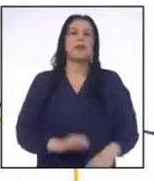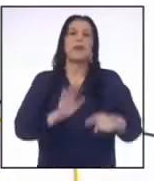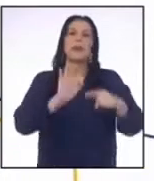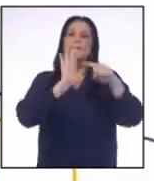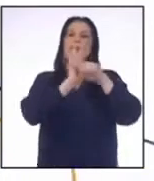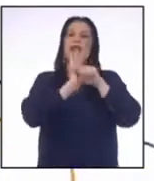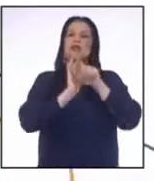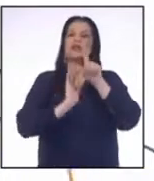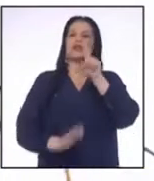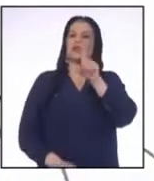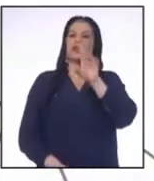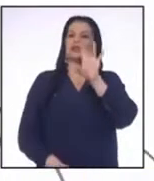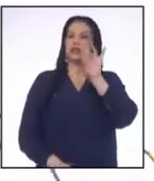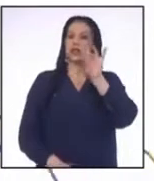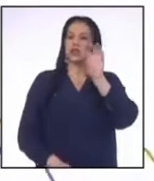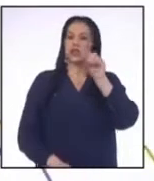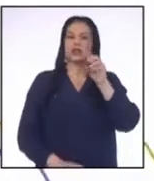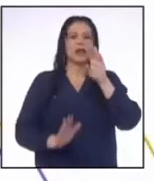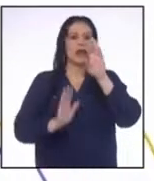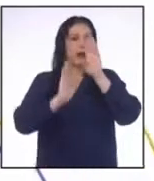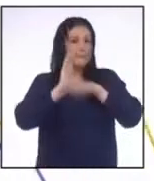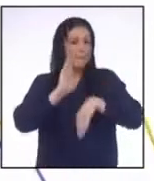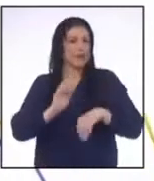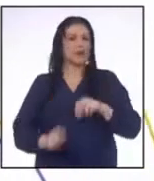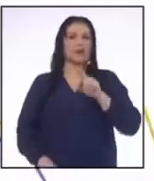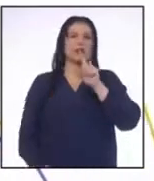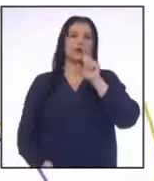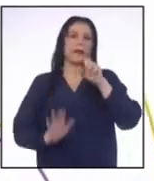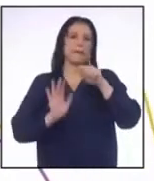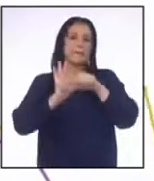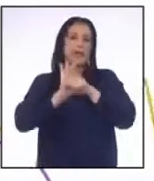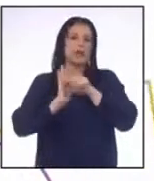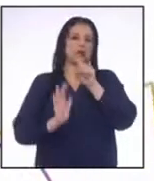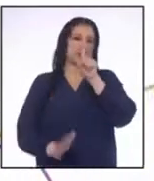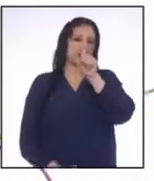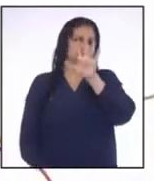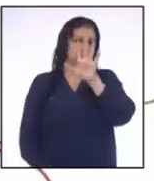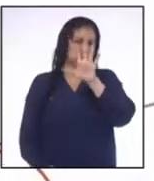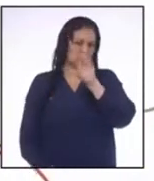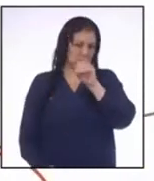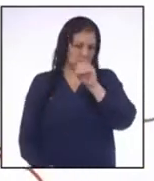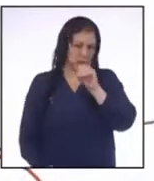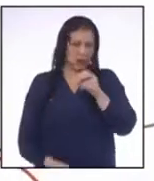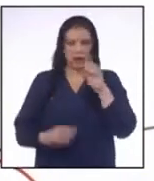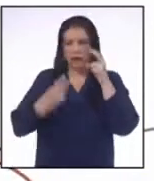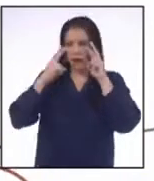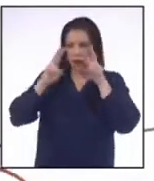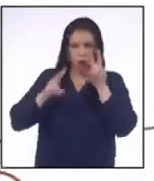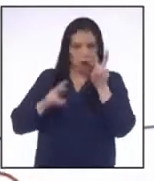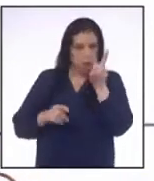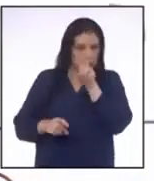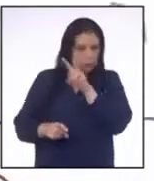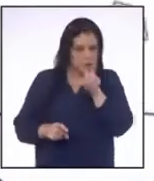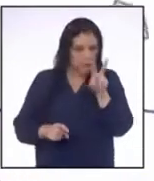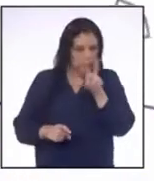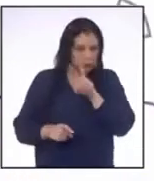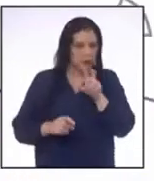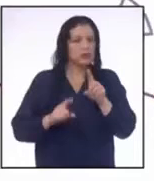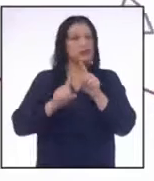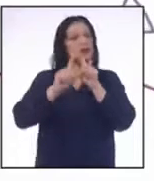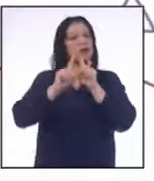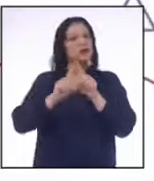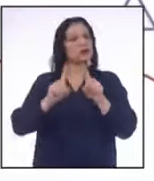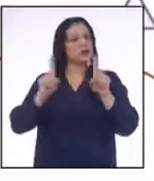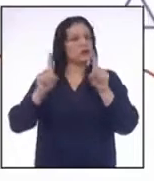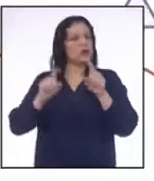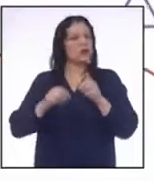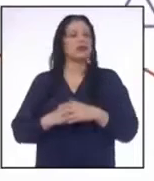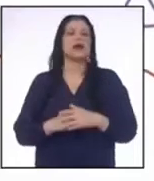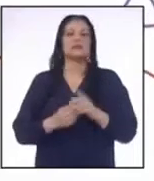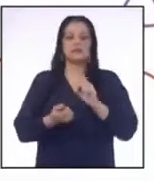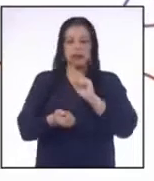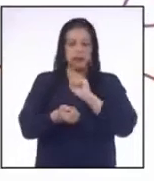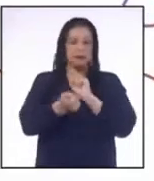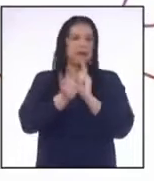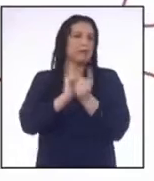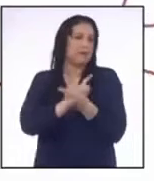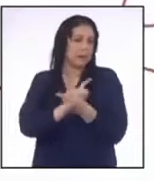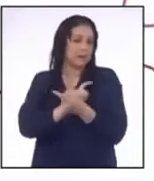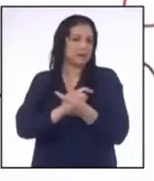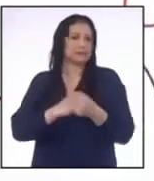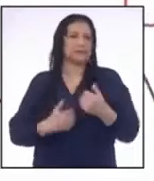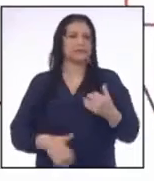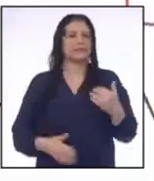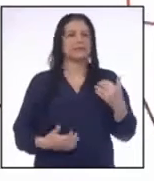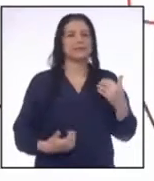180 es menor que menos 150 Como vemos El sentido de la desigualdad Ha variado